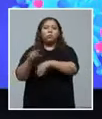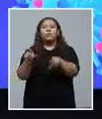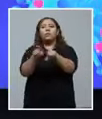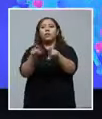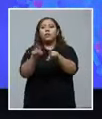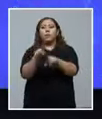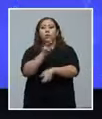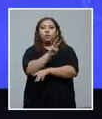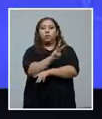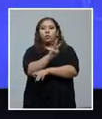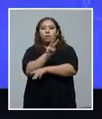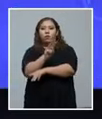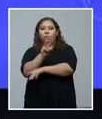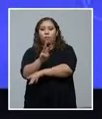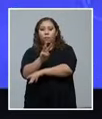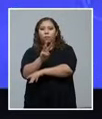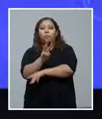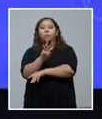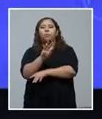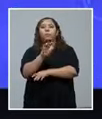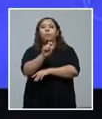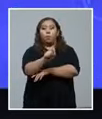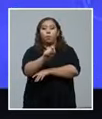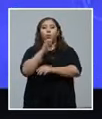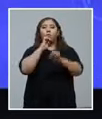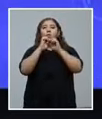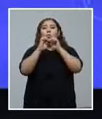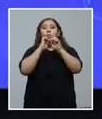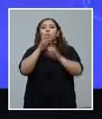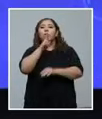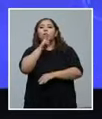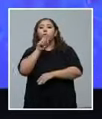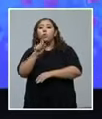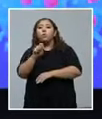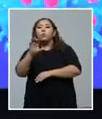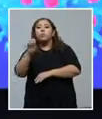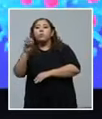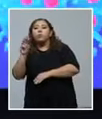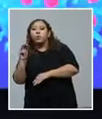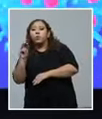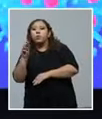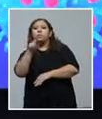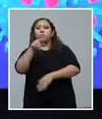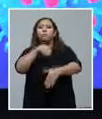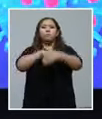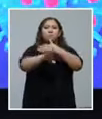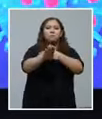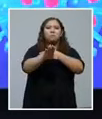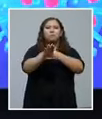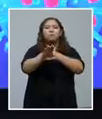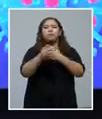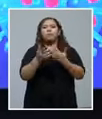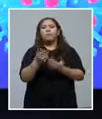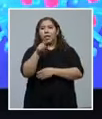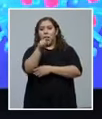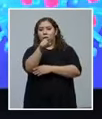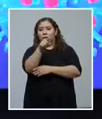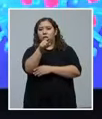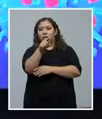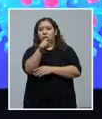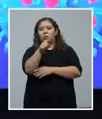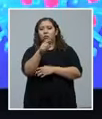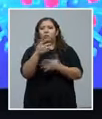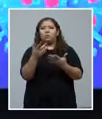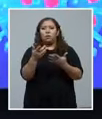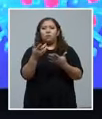página web www.encuestashonduras.com. En esta página usted va a